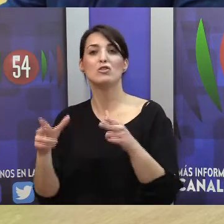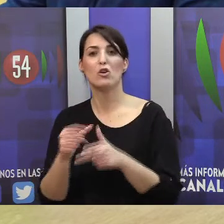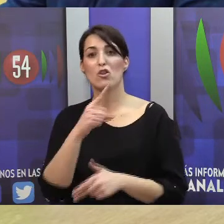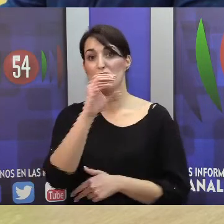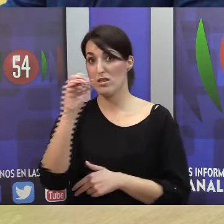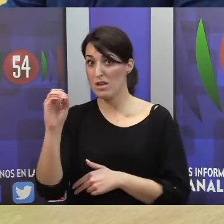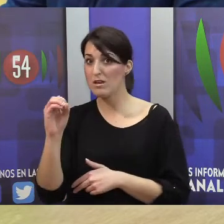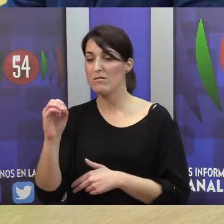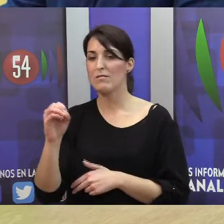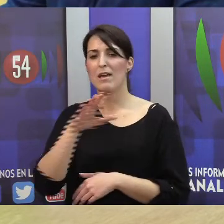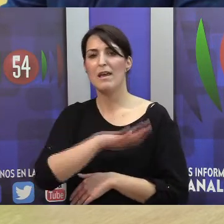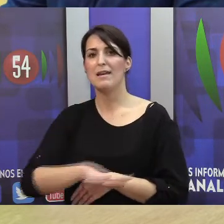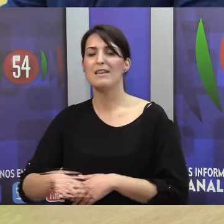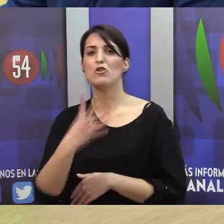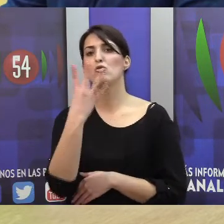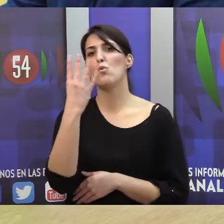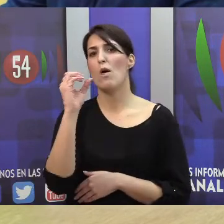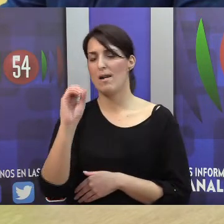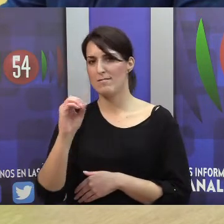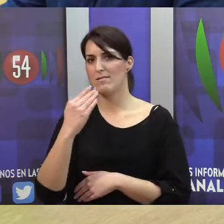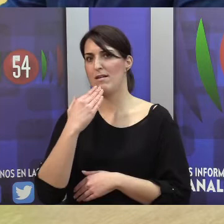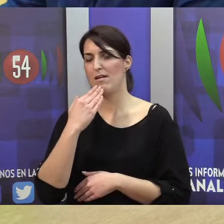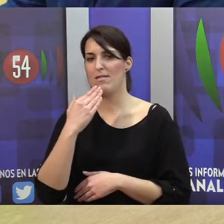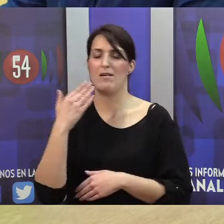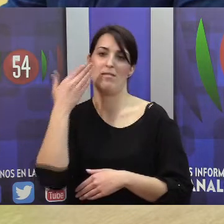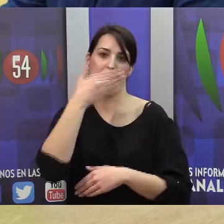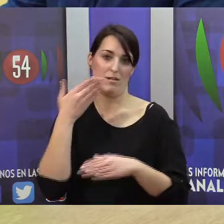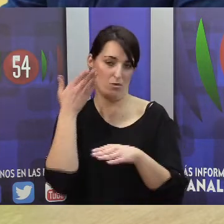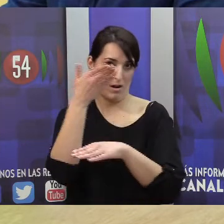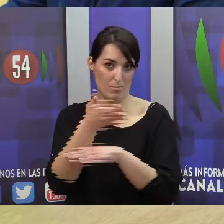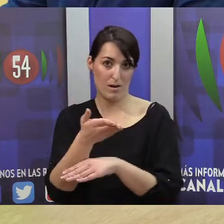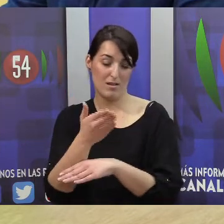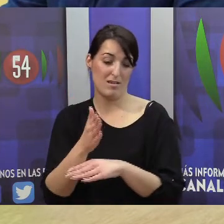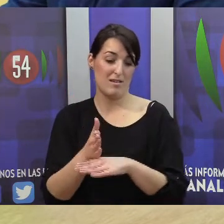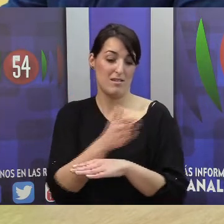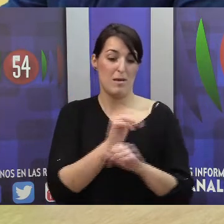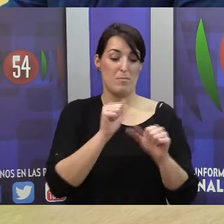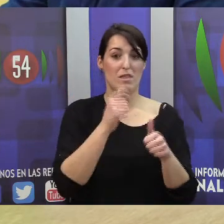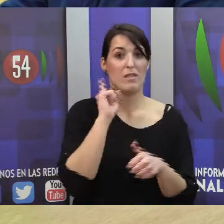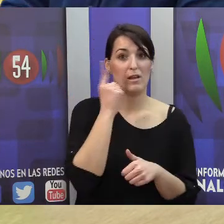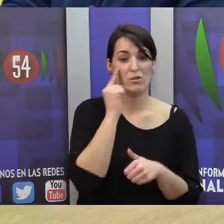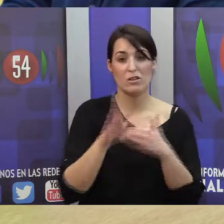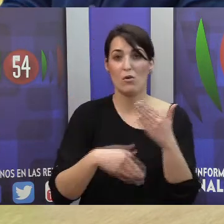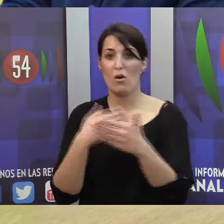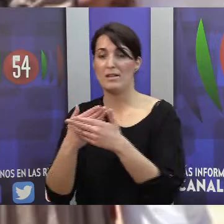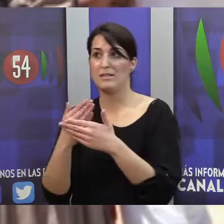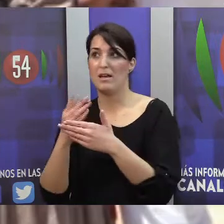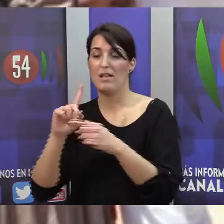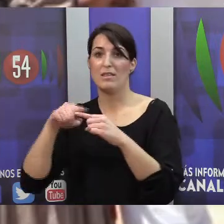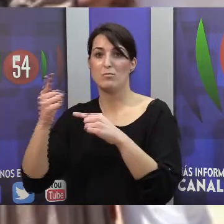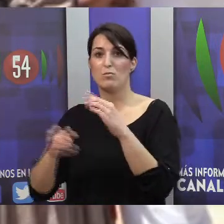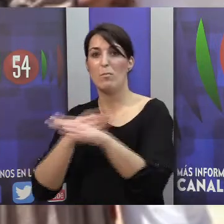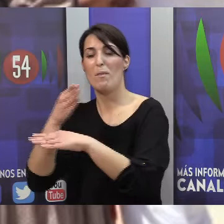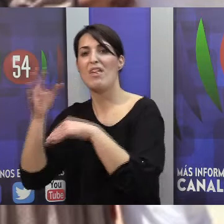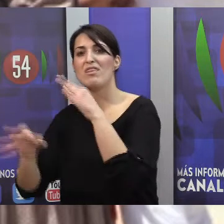niños en edad escolar, desde que se diagnostican hasta que ya empiezan a hacer ciclos de formación